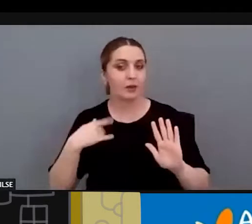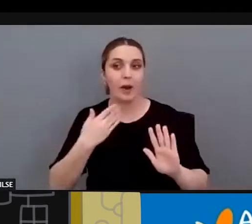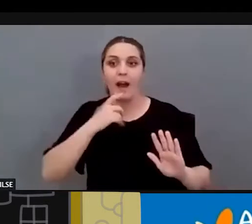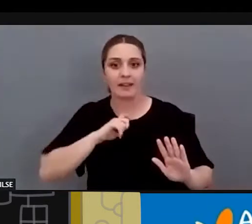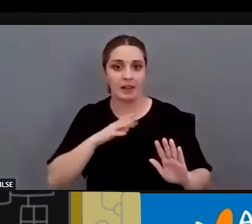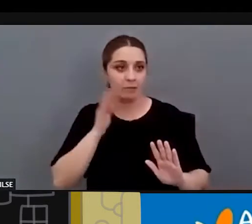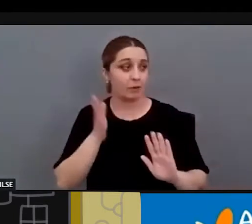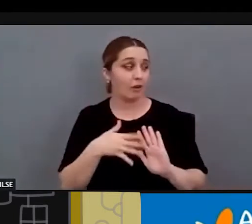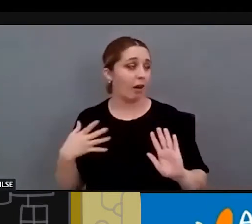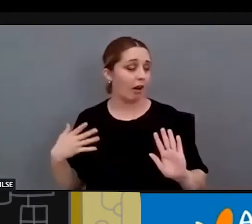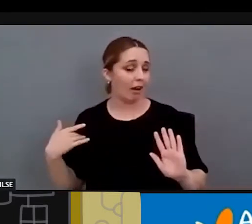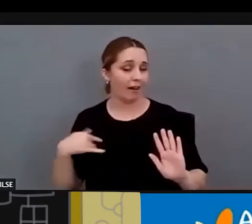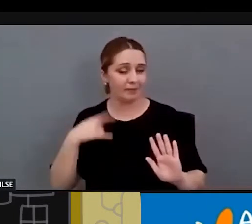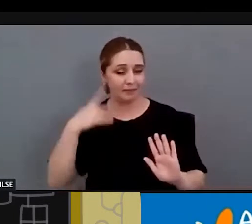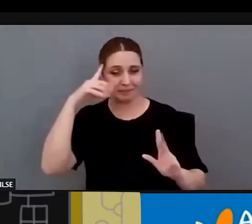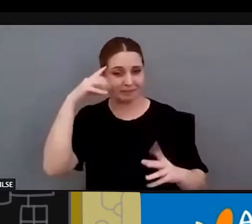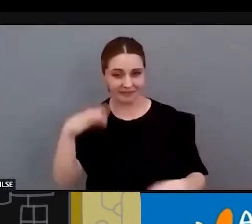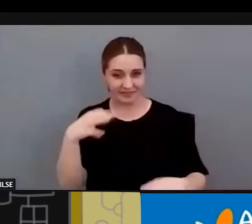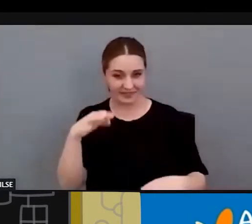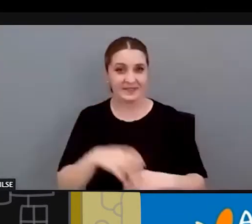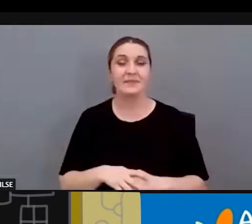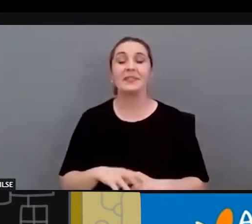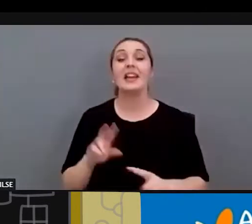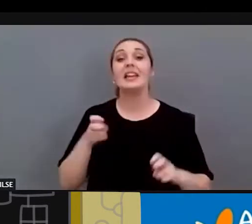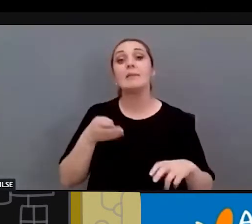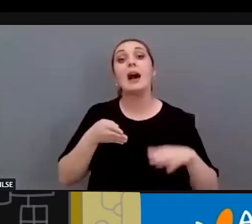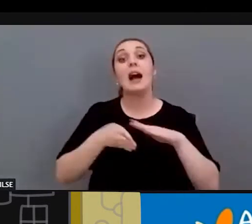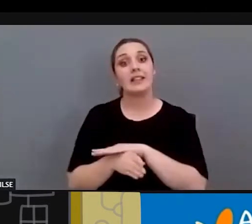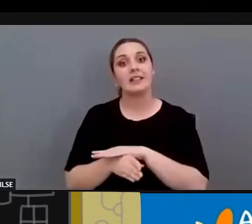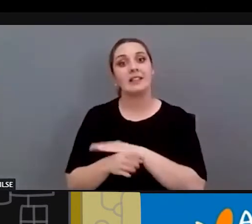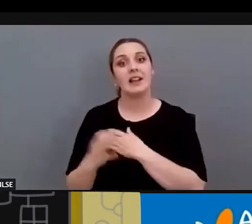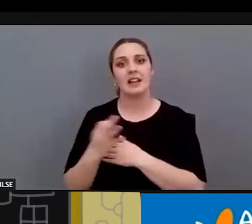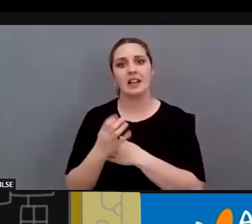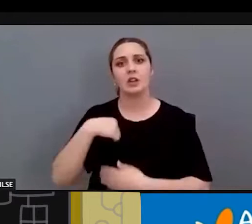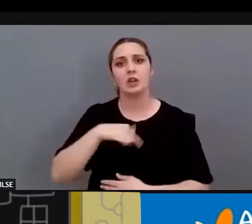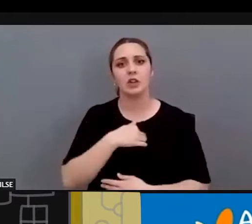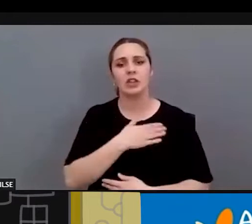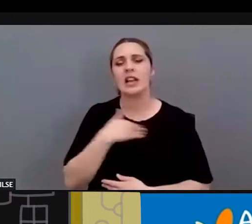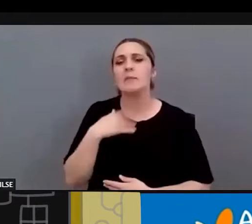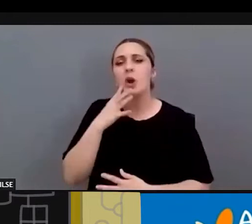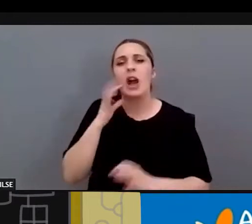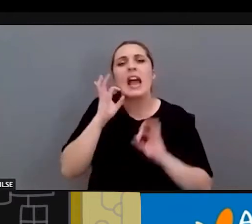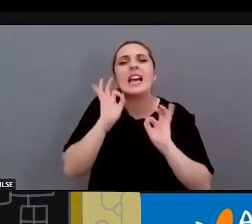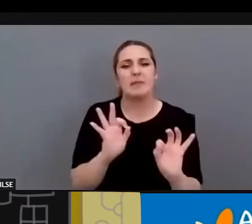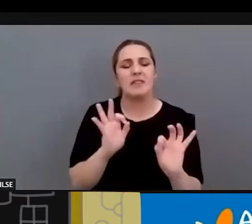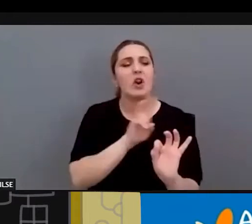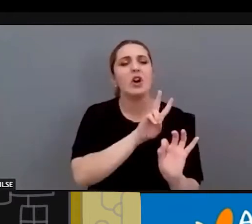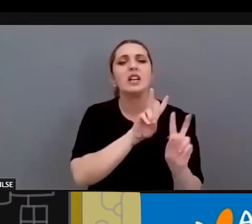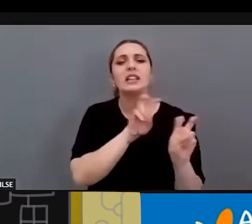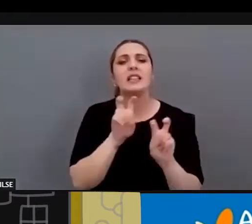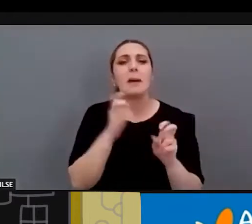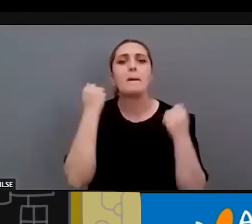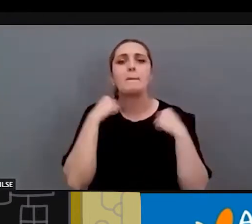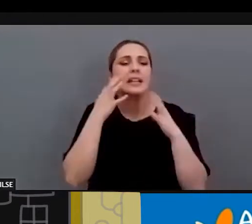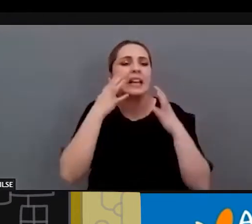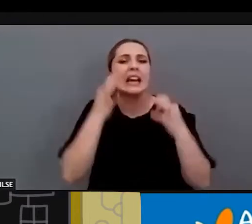al final me enrollo. Lo que nos pasa en accesibilidad es que queremos concreción, queremos cuestiones muy prácticas, ¿no?